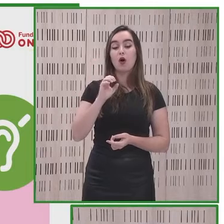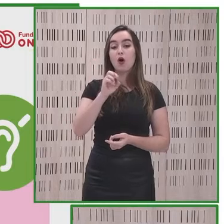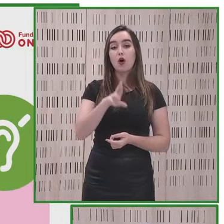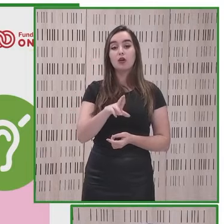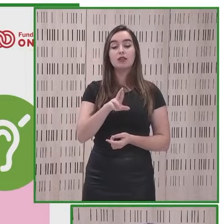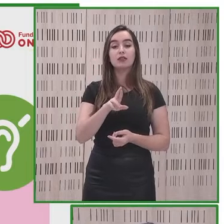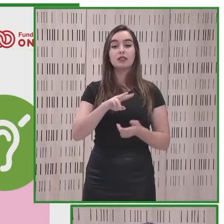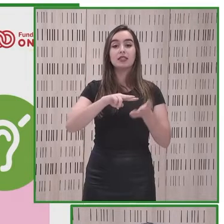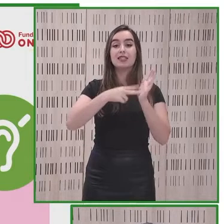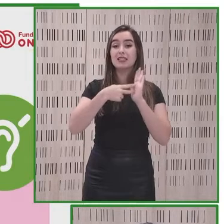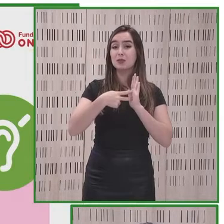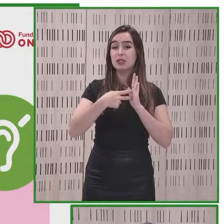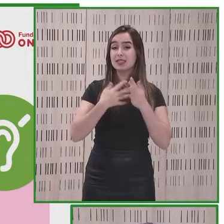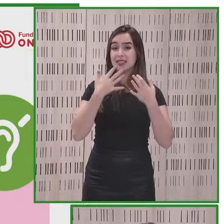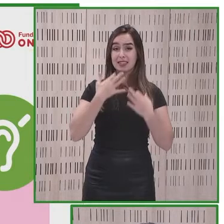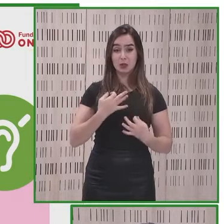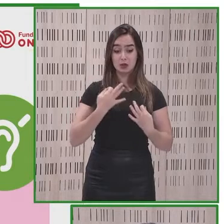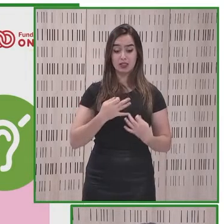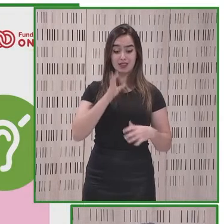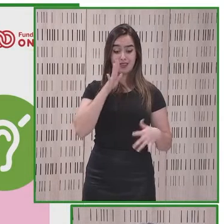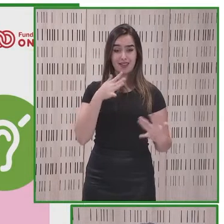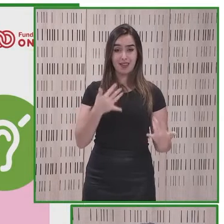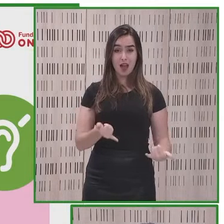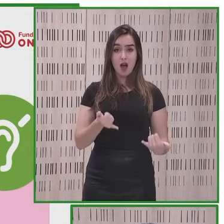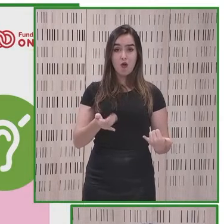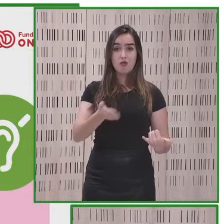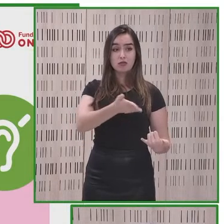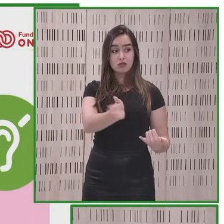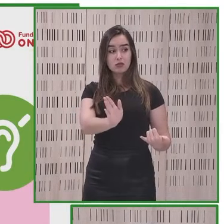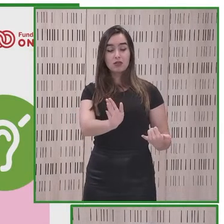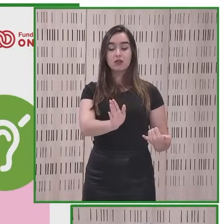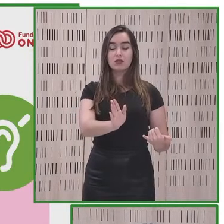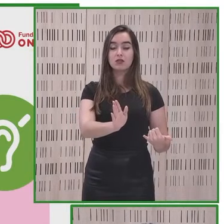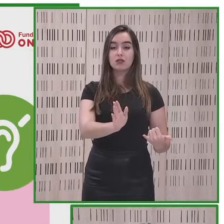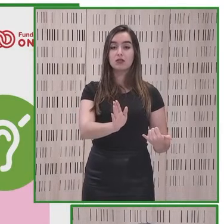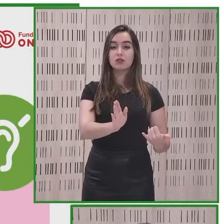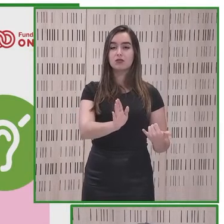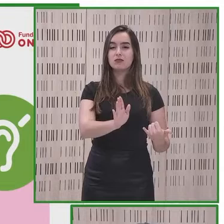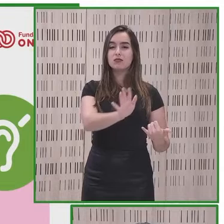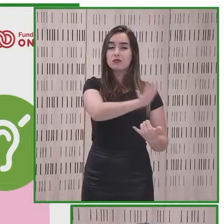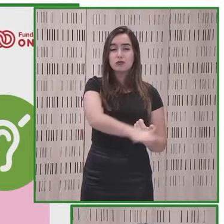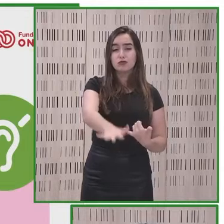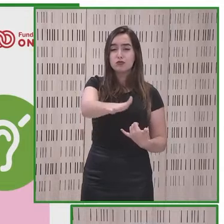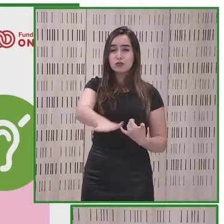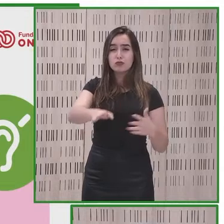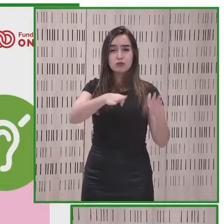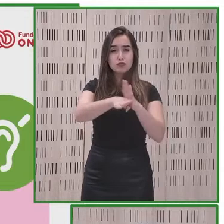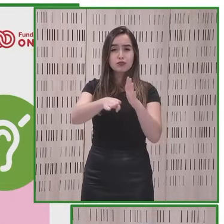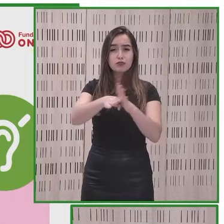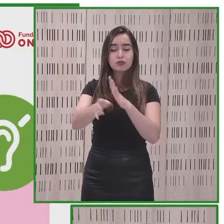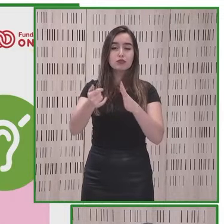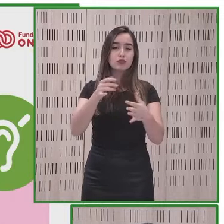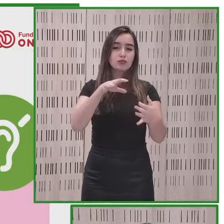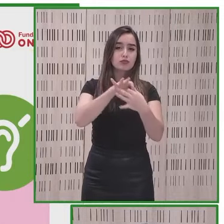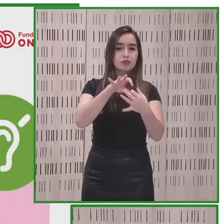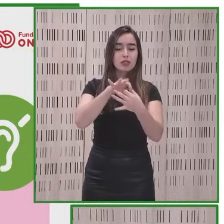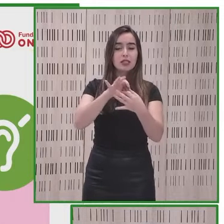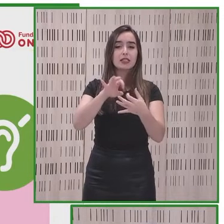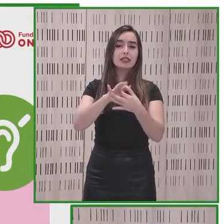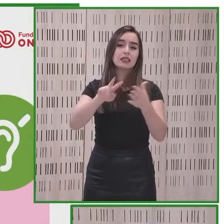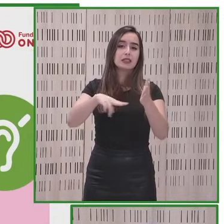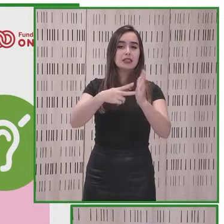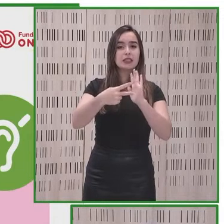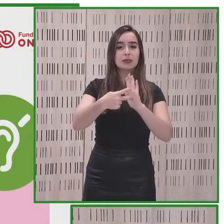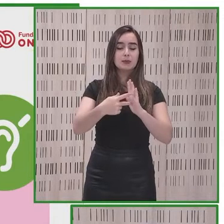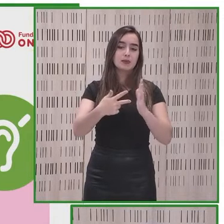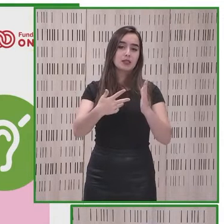de seguridad que en estos momentos están implantando en muchos entornos tecnológicos nos pueden dejar completamente